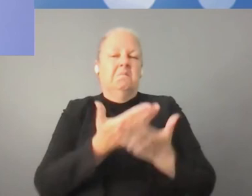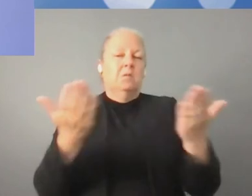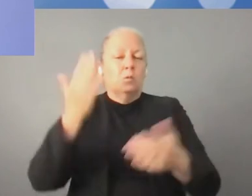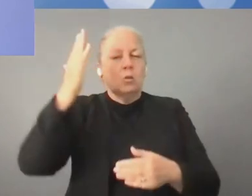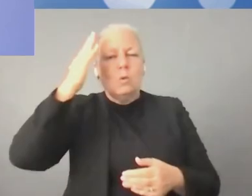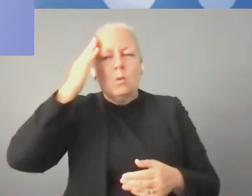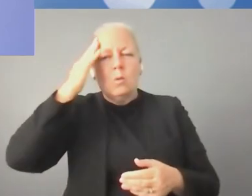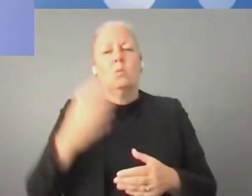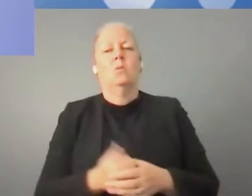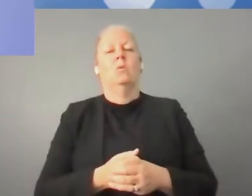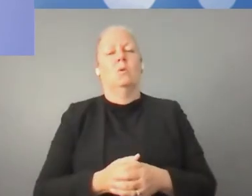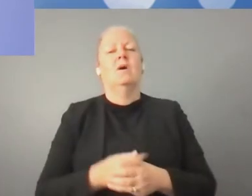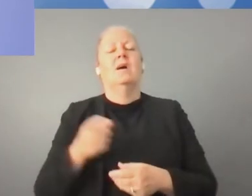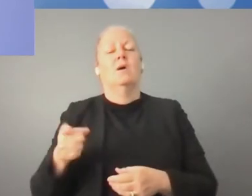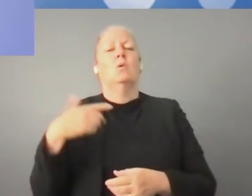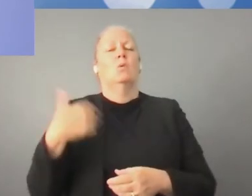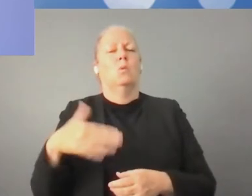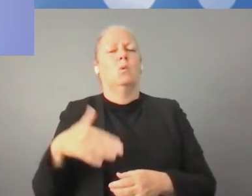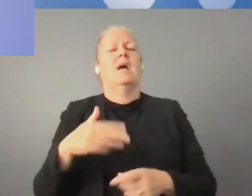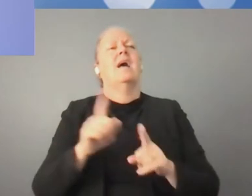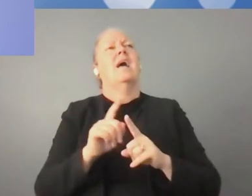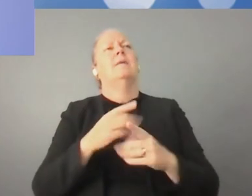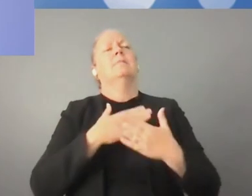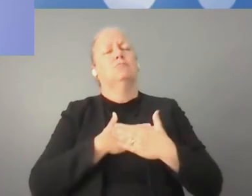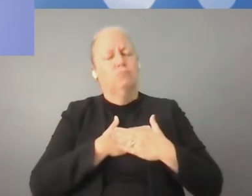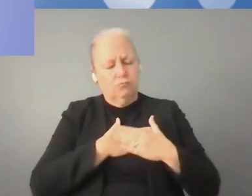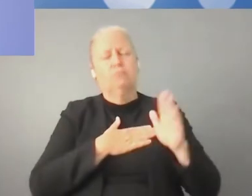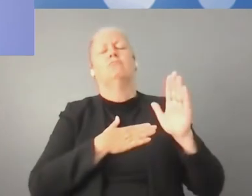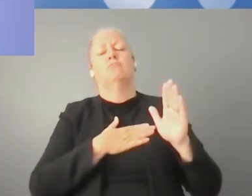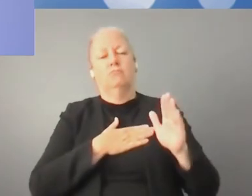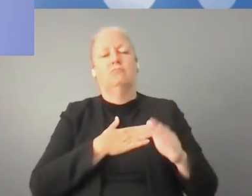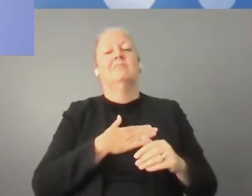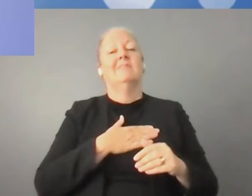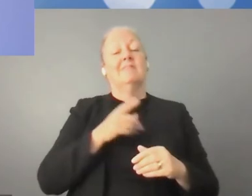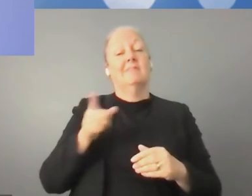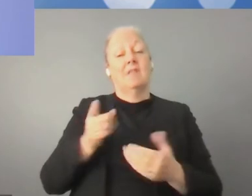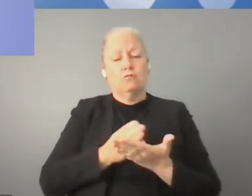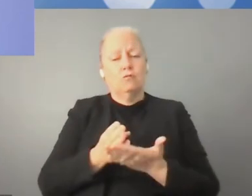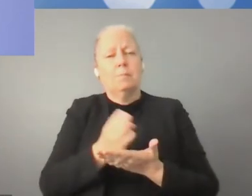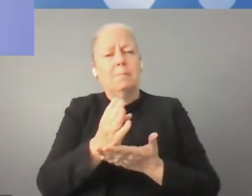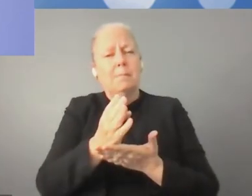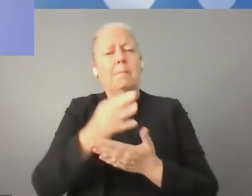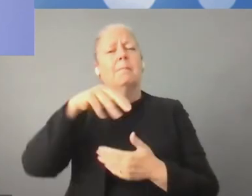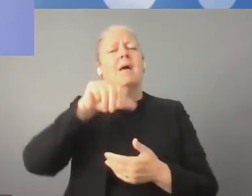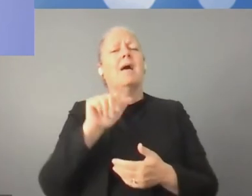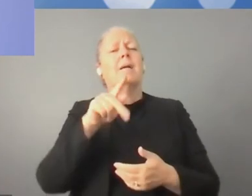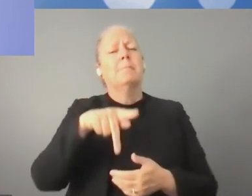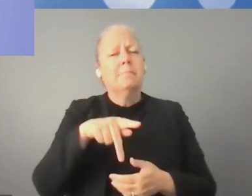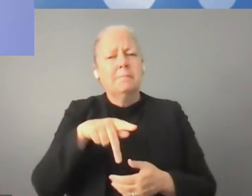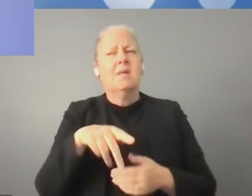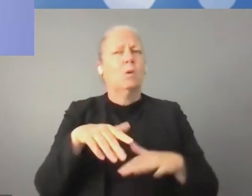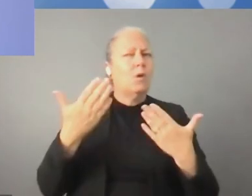Bien, doña María Espatolizano, como ustedes saben, la ONU se ha comprometido